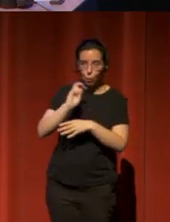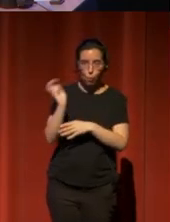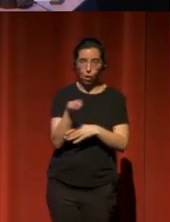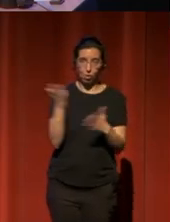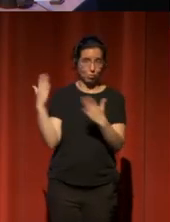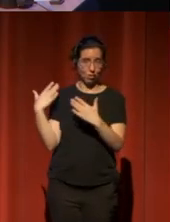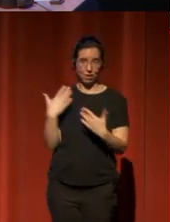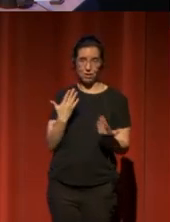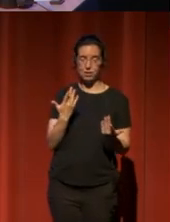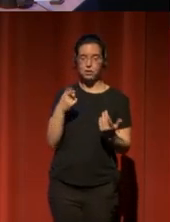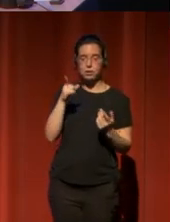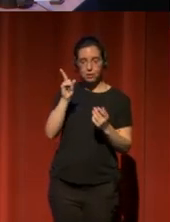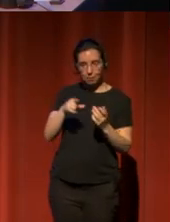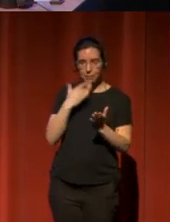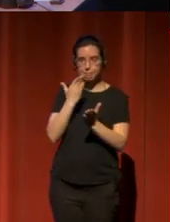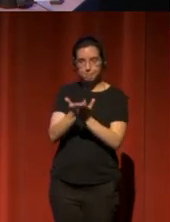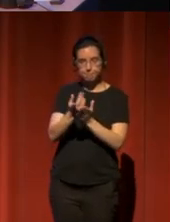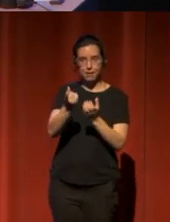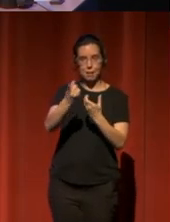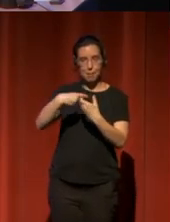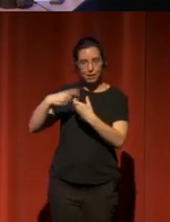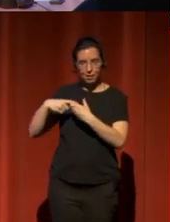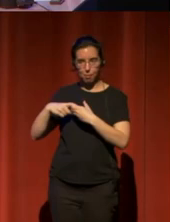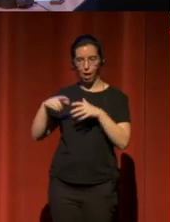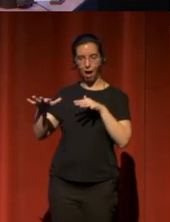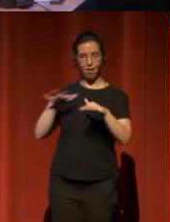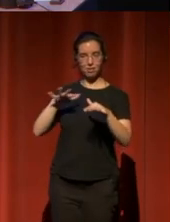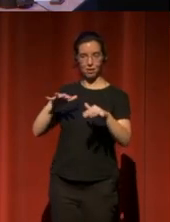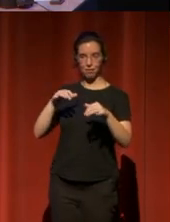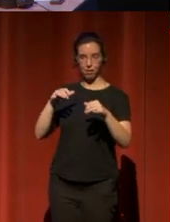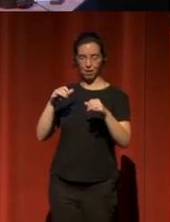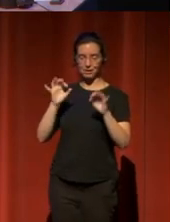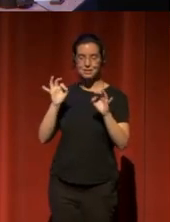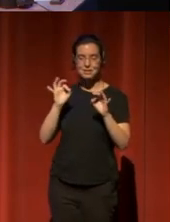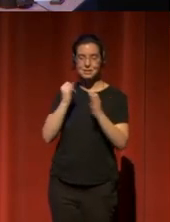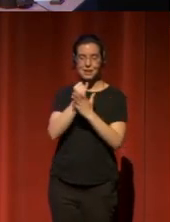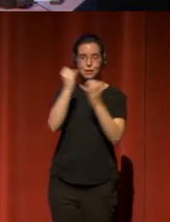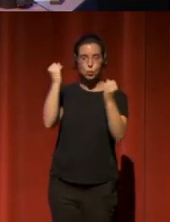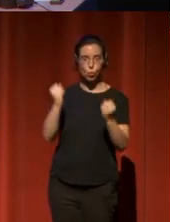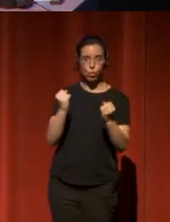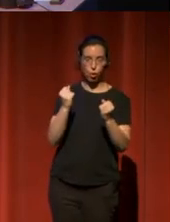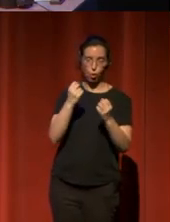demanda una participación activa en las instituciones públicas.